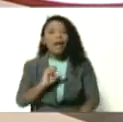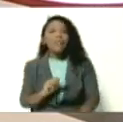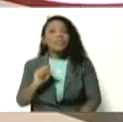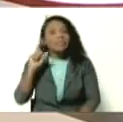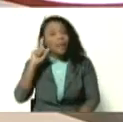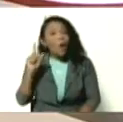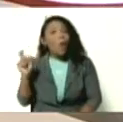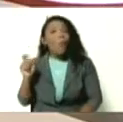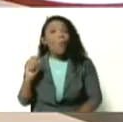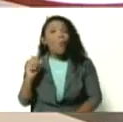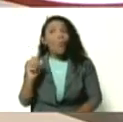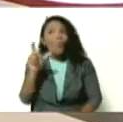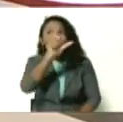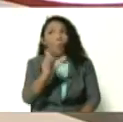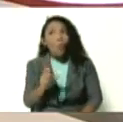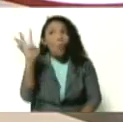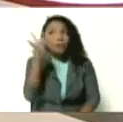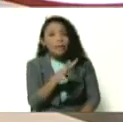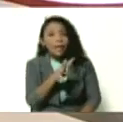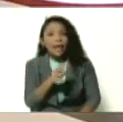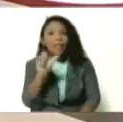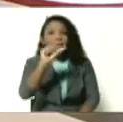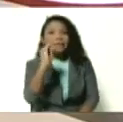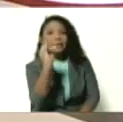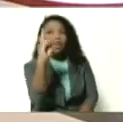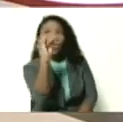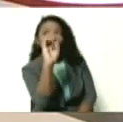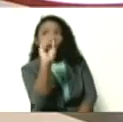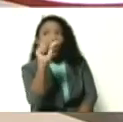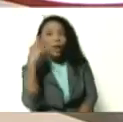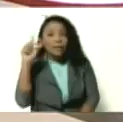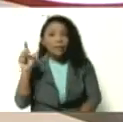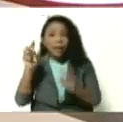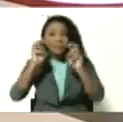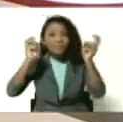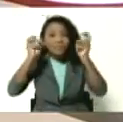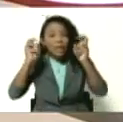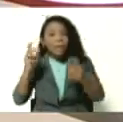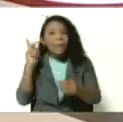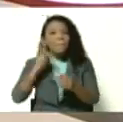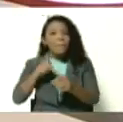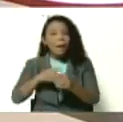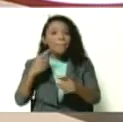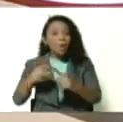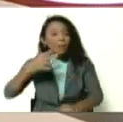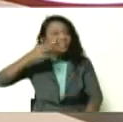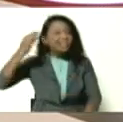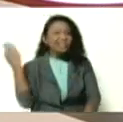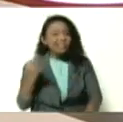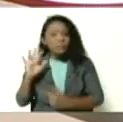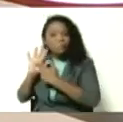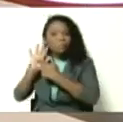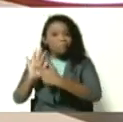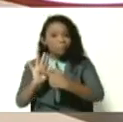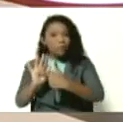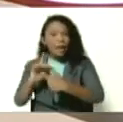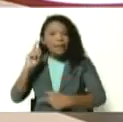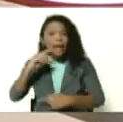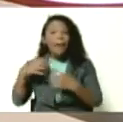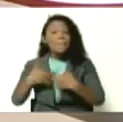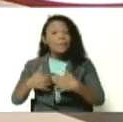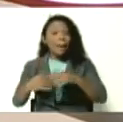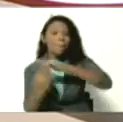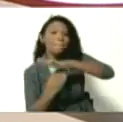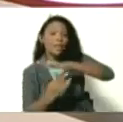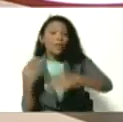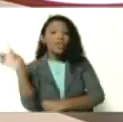Guayana, CBG y también Decidor. Veíamos el distintivo de PDVSA, pero realmente son de esas empresas básicas